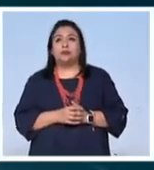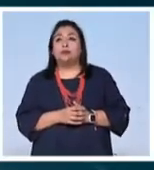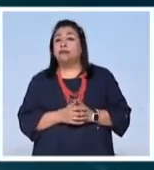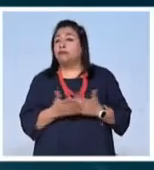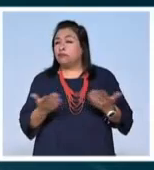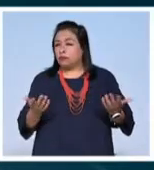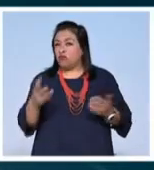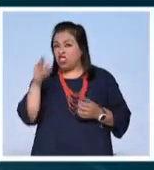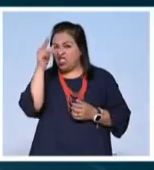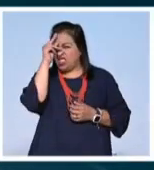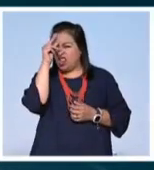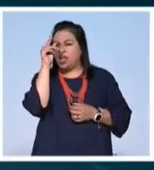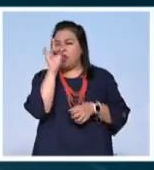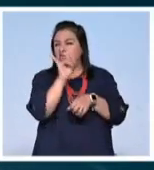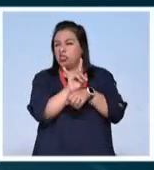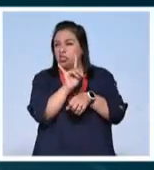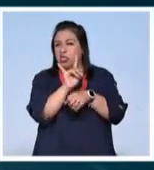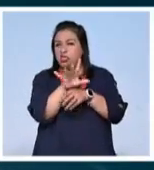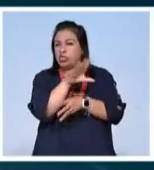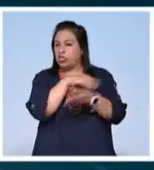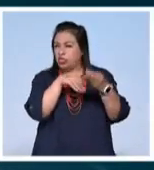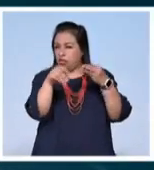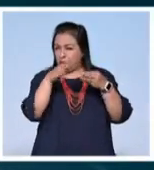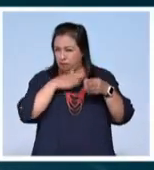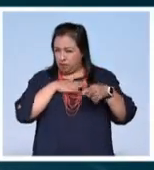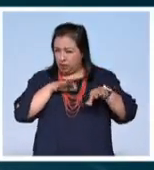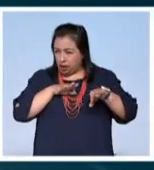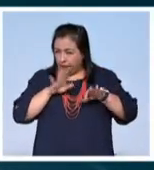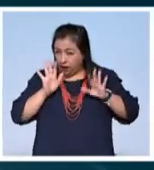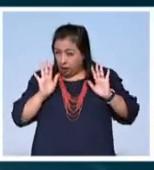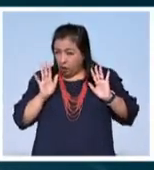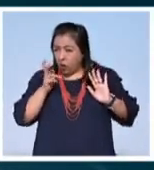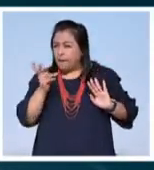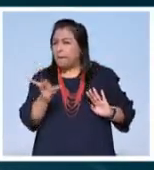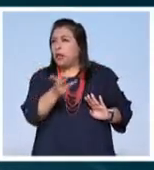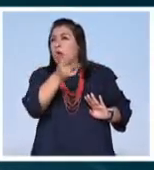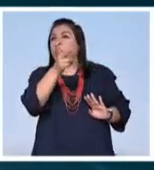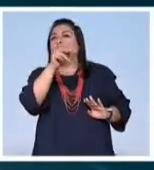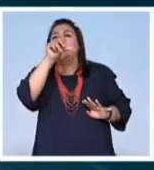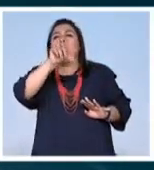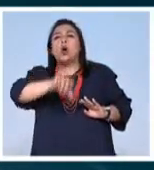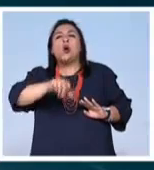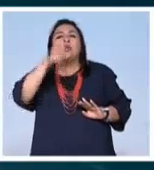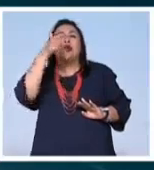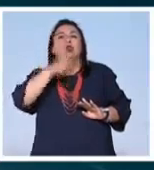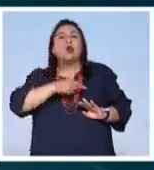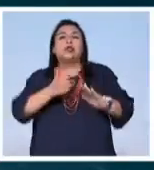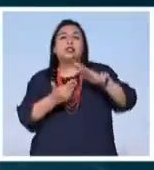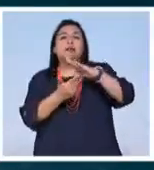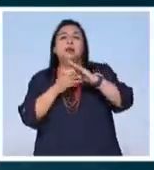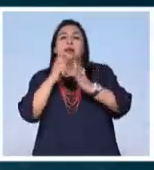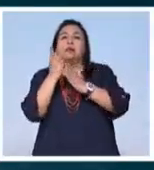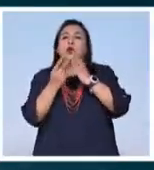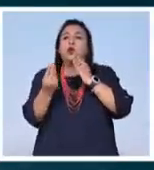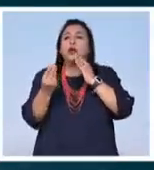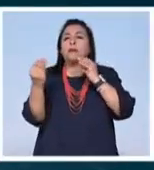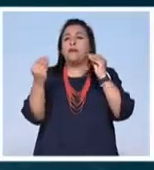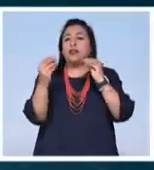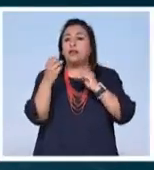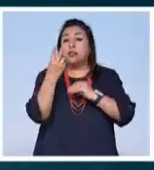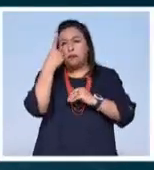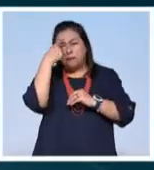¿La inteligencia artificial reemplazará mi trabajo? Esta pregunta llega hoy por la noche a Mesa de Debate 22.